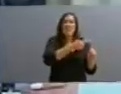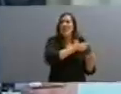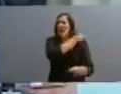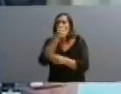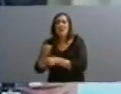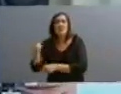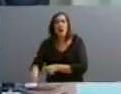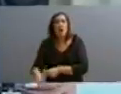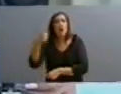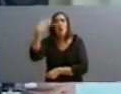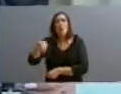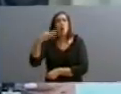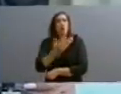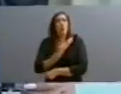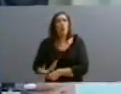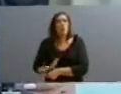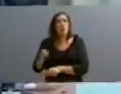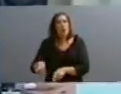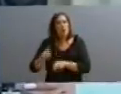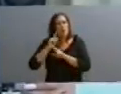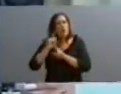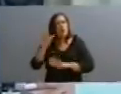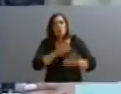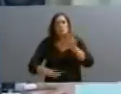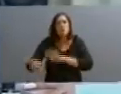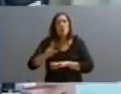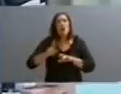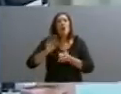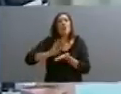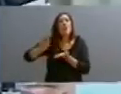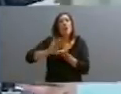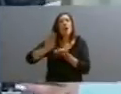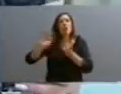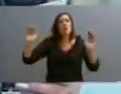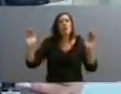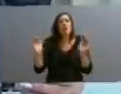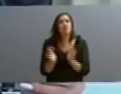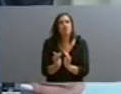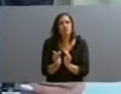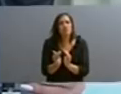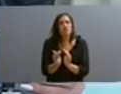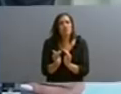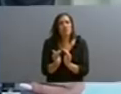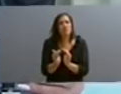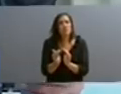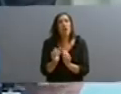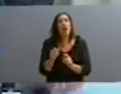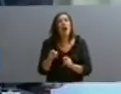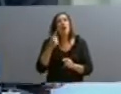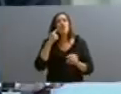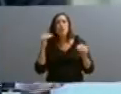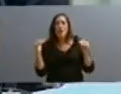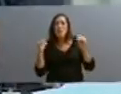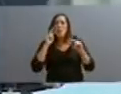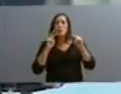que produjo una sustancial reducción de la deuda pública en relación al tamaño de la economía. Yo